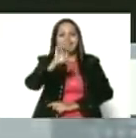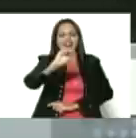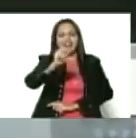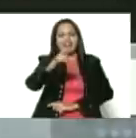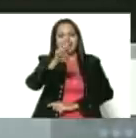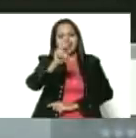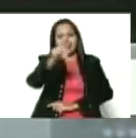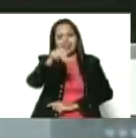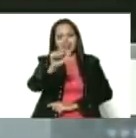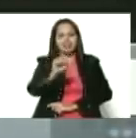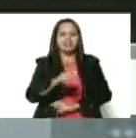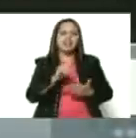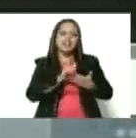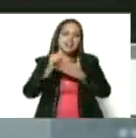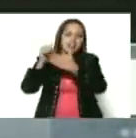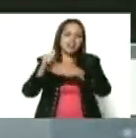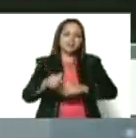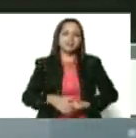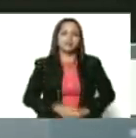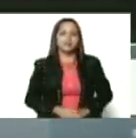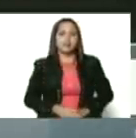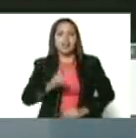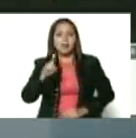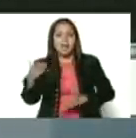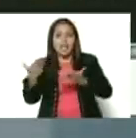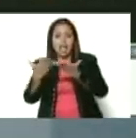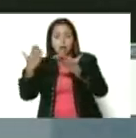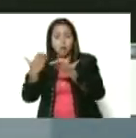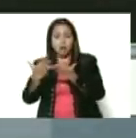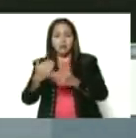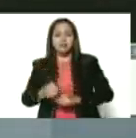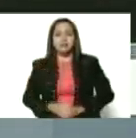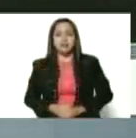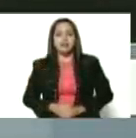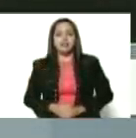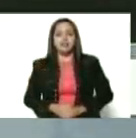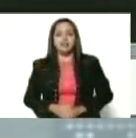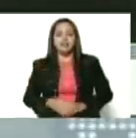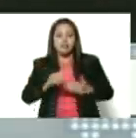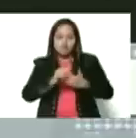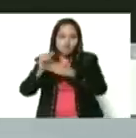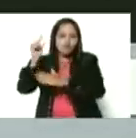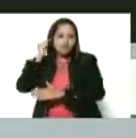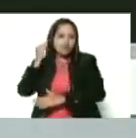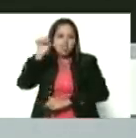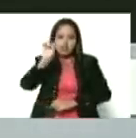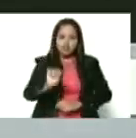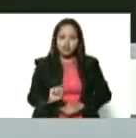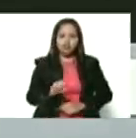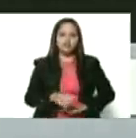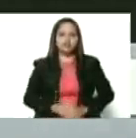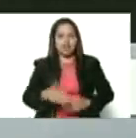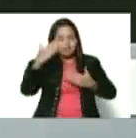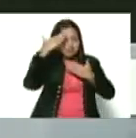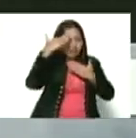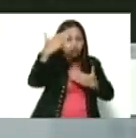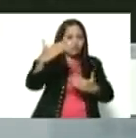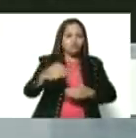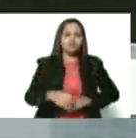lideresa. Por allá está la Escuela Feminista del Sur, Argelia Laya. Mi saludo.